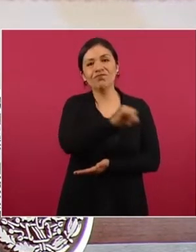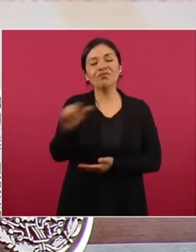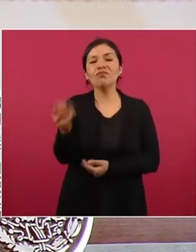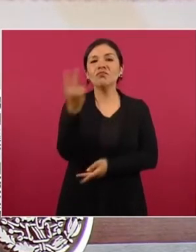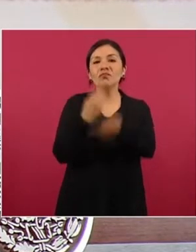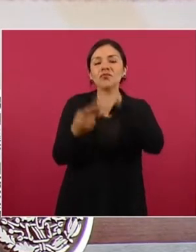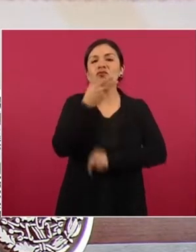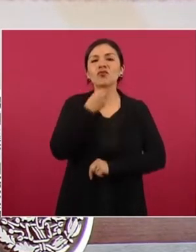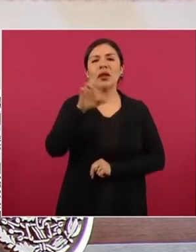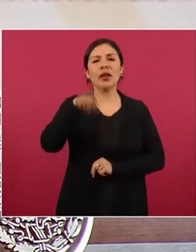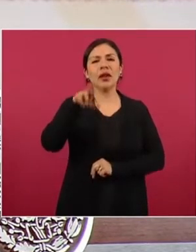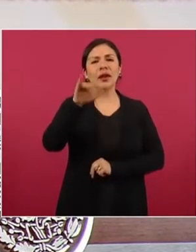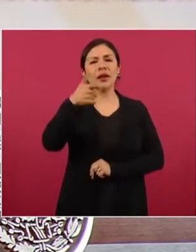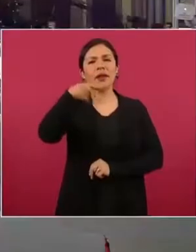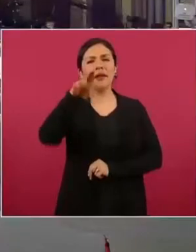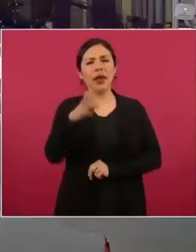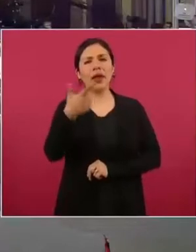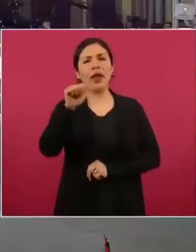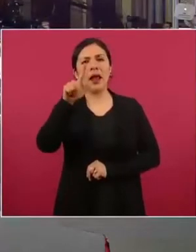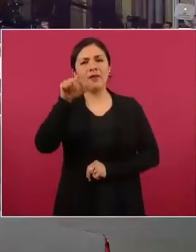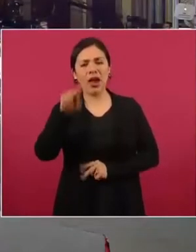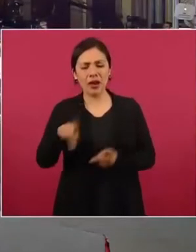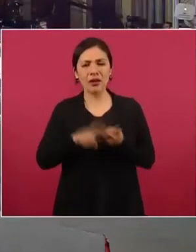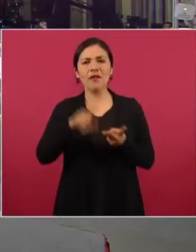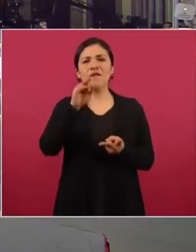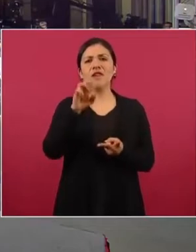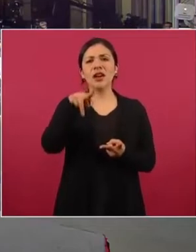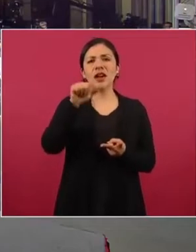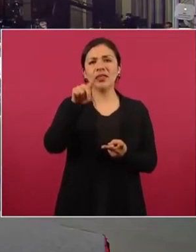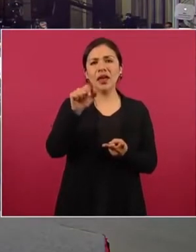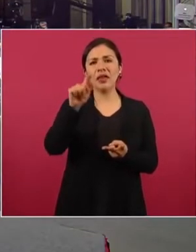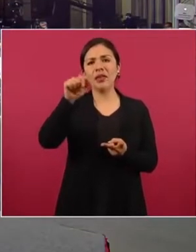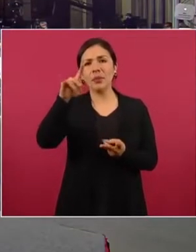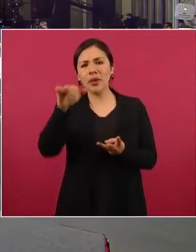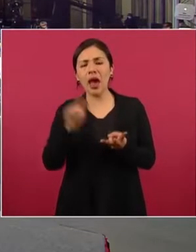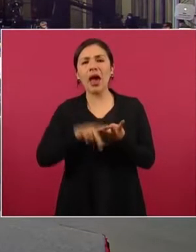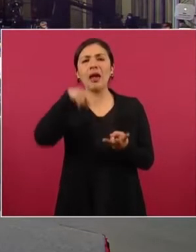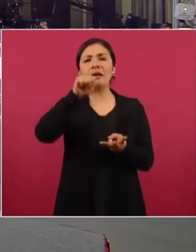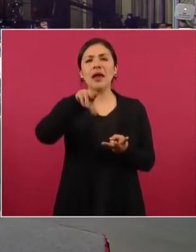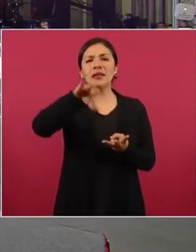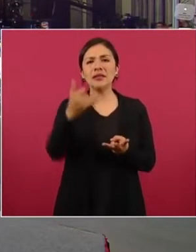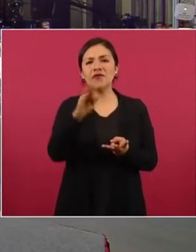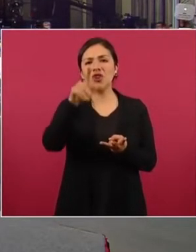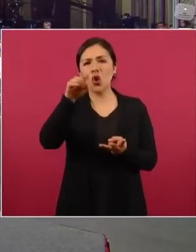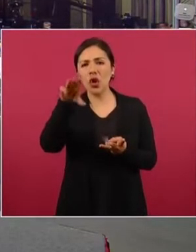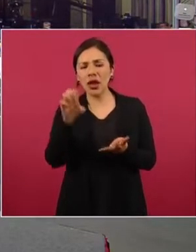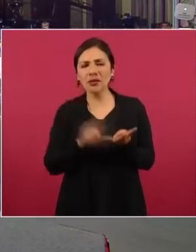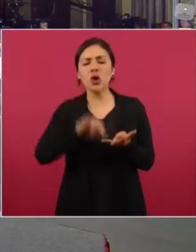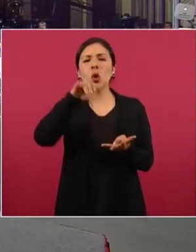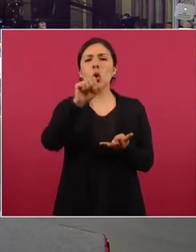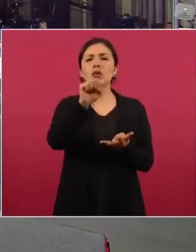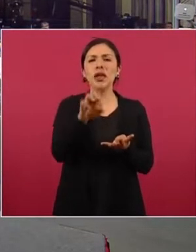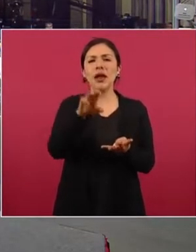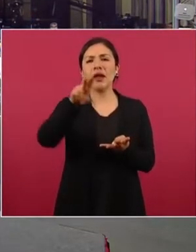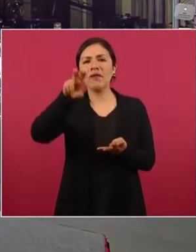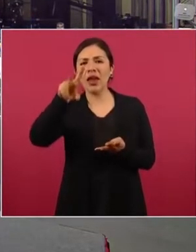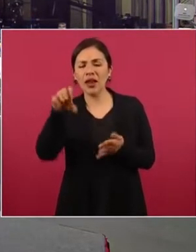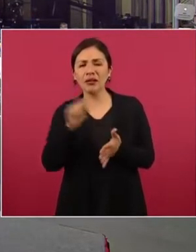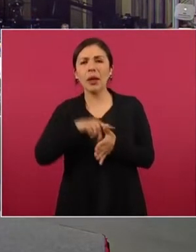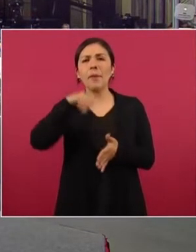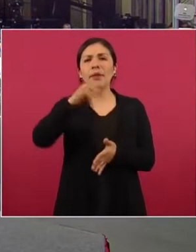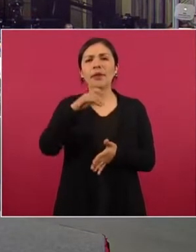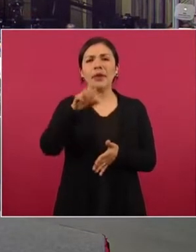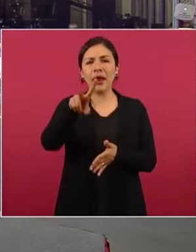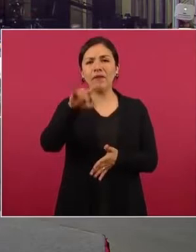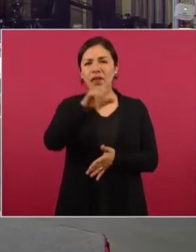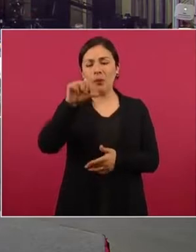Enrique Galván Ochoa, de Fernanda Tapia, de Nancy Flores, de José Reveles y Rubén Villalpando, que hoy nos